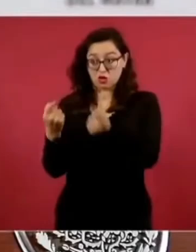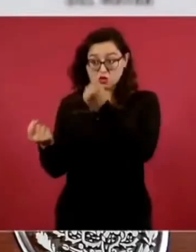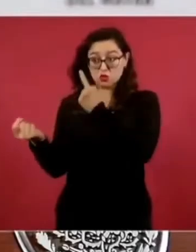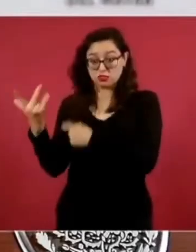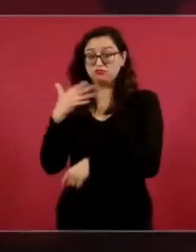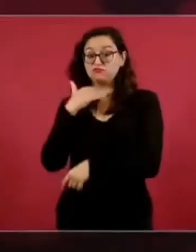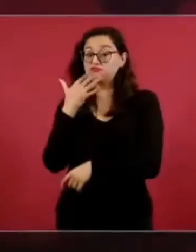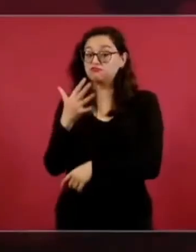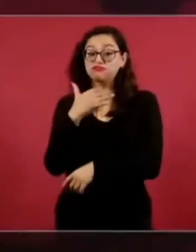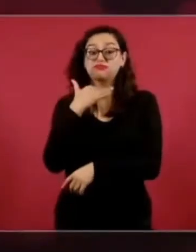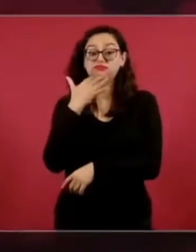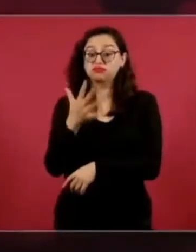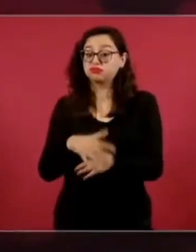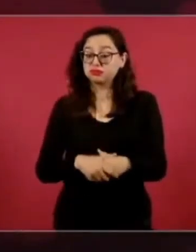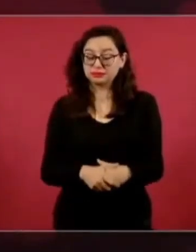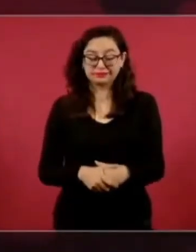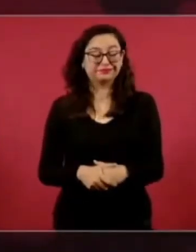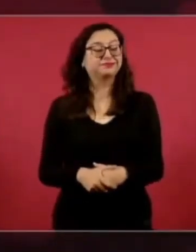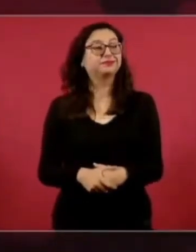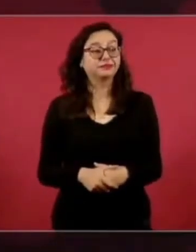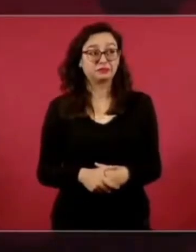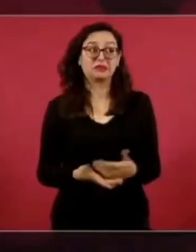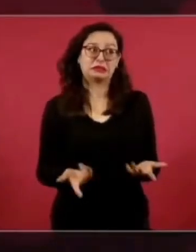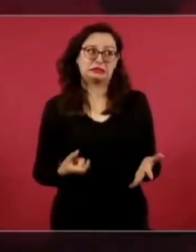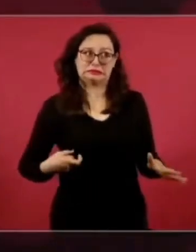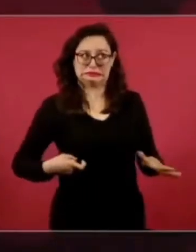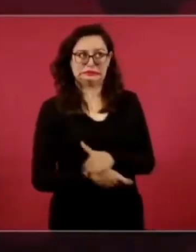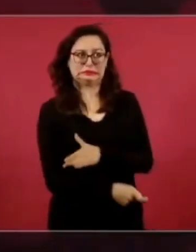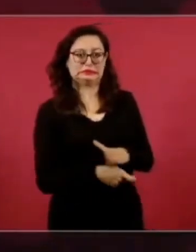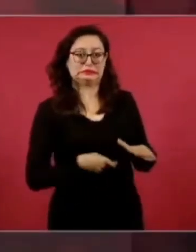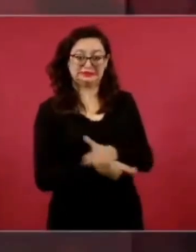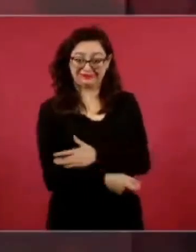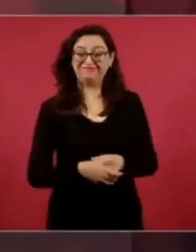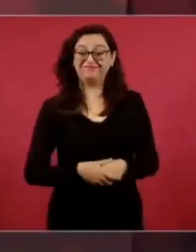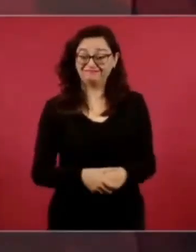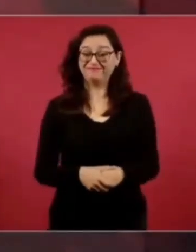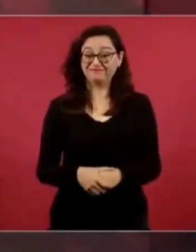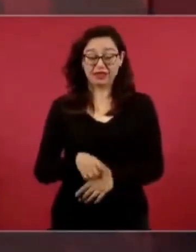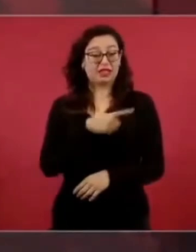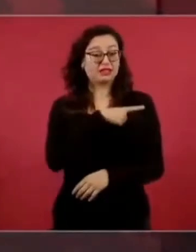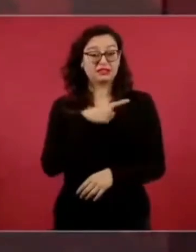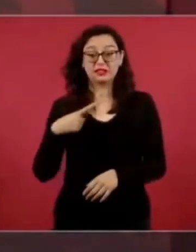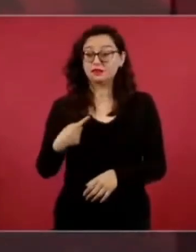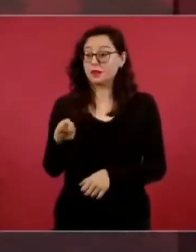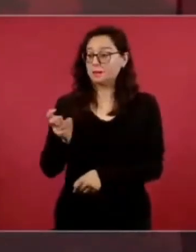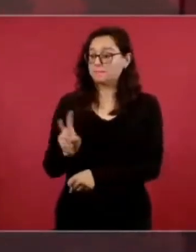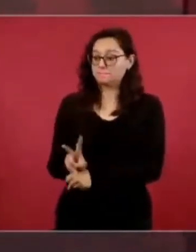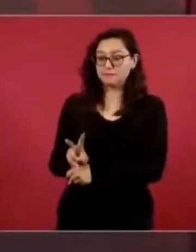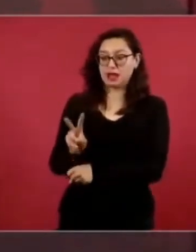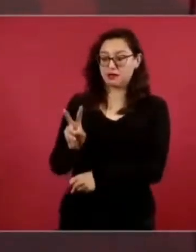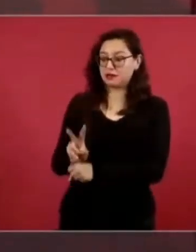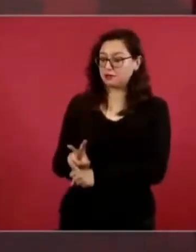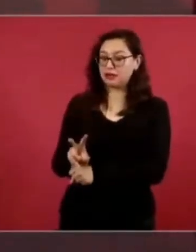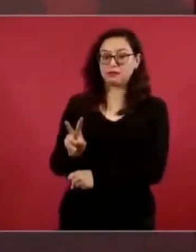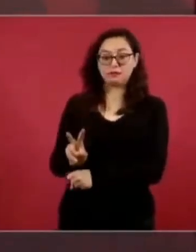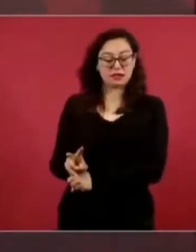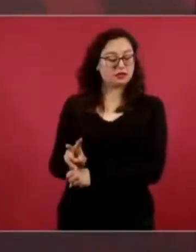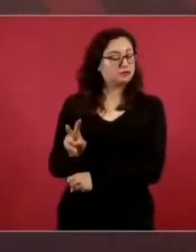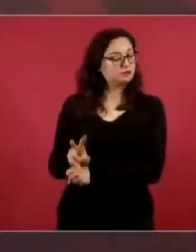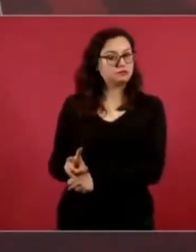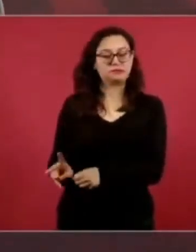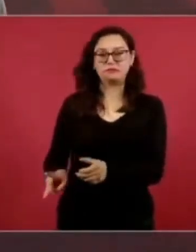Sí, hay que estar pendientes, esa es una recomendación general,